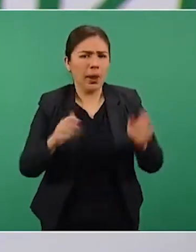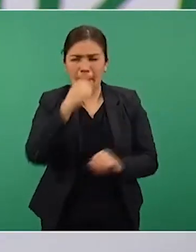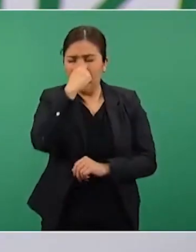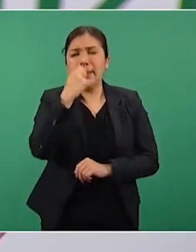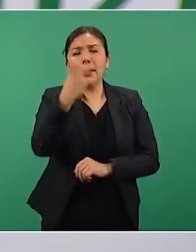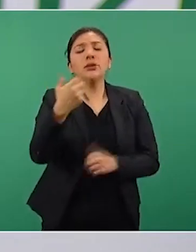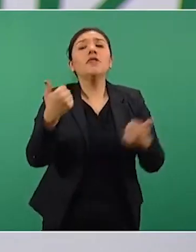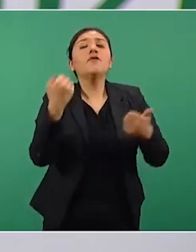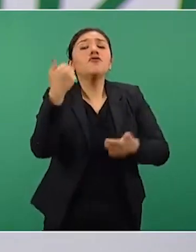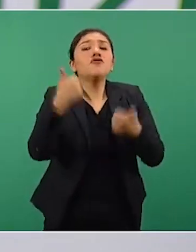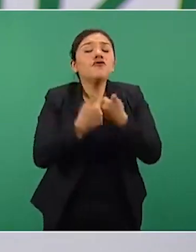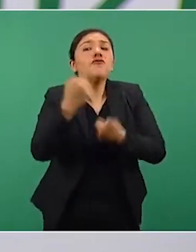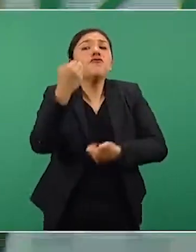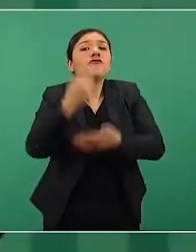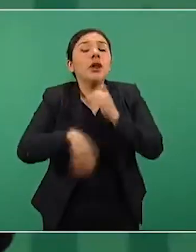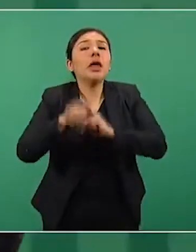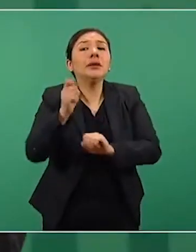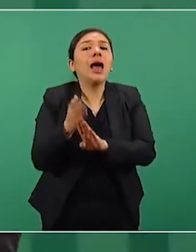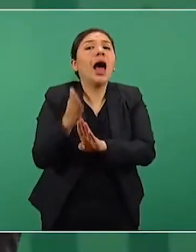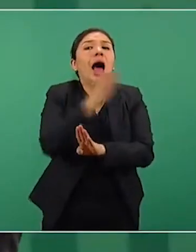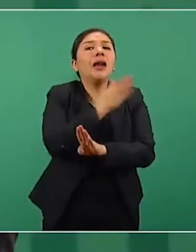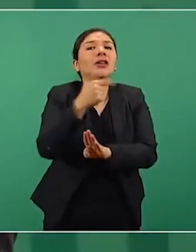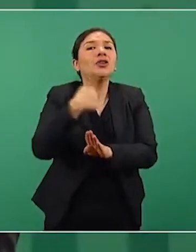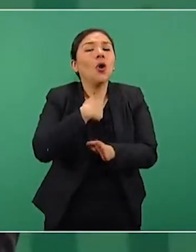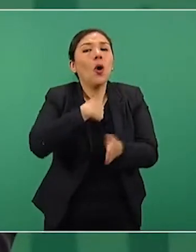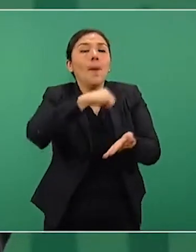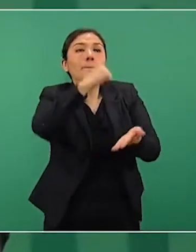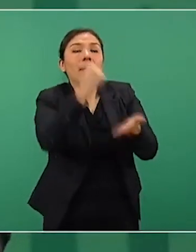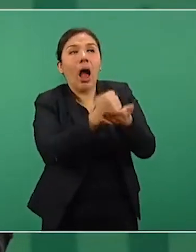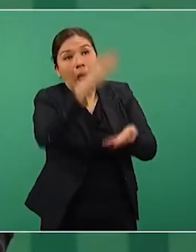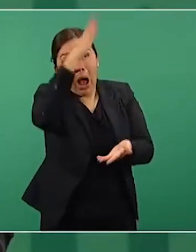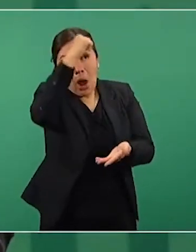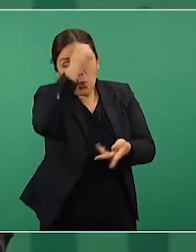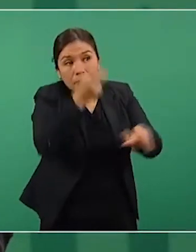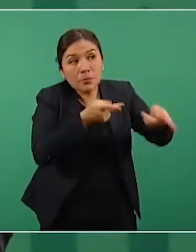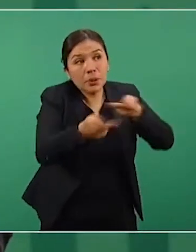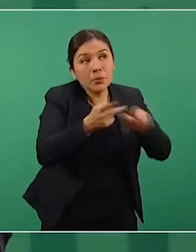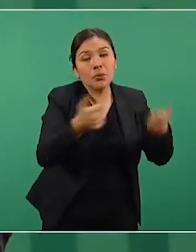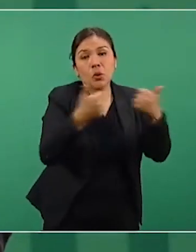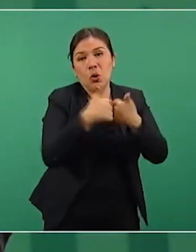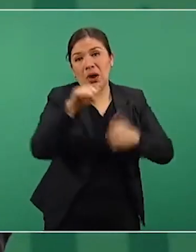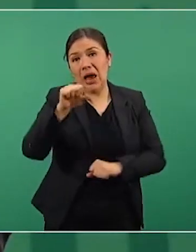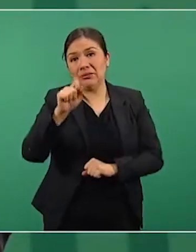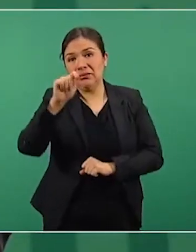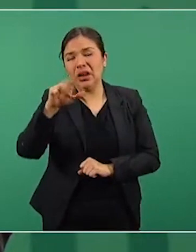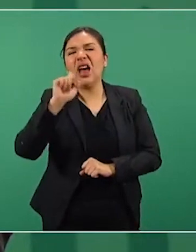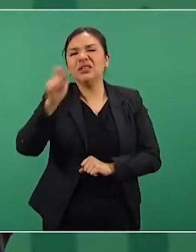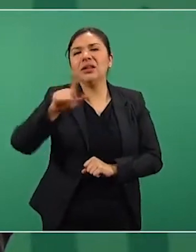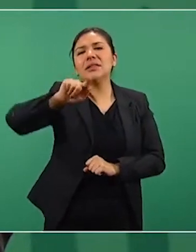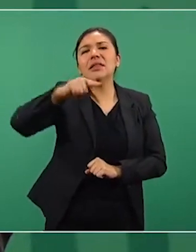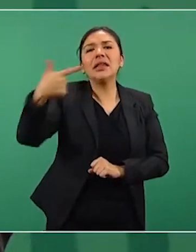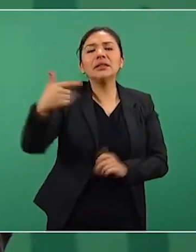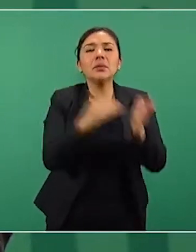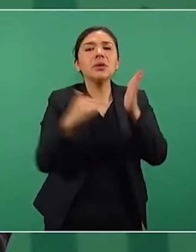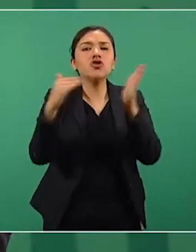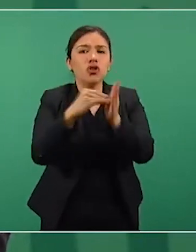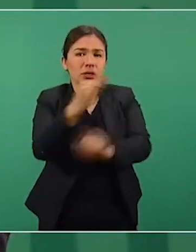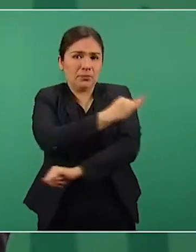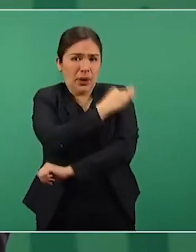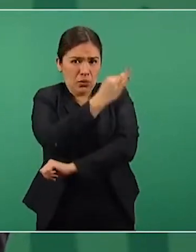al amparo de lo que ya habíamos convenido con AstraZeneca, que son 77 millones de dosis.